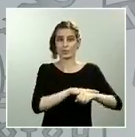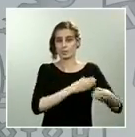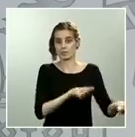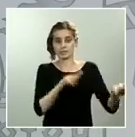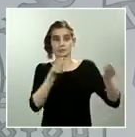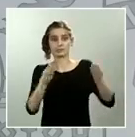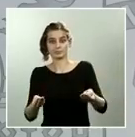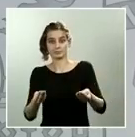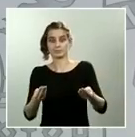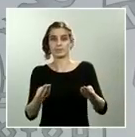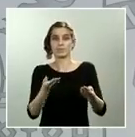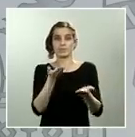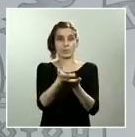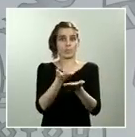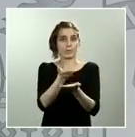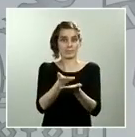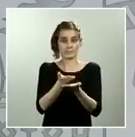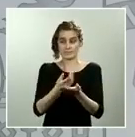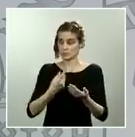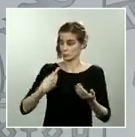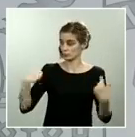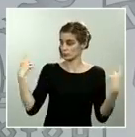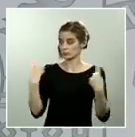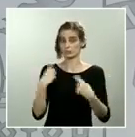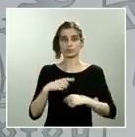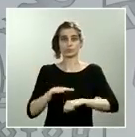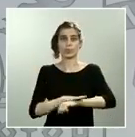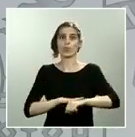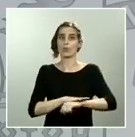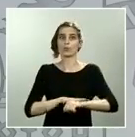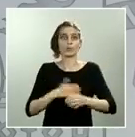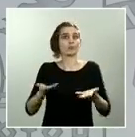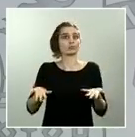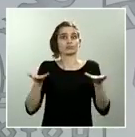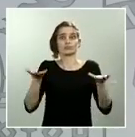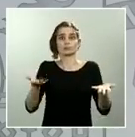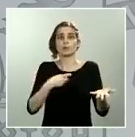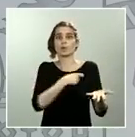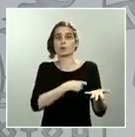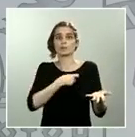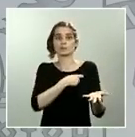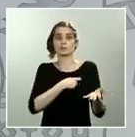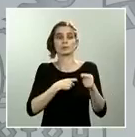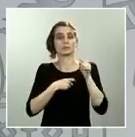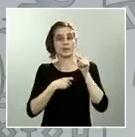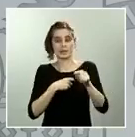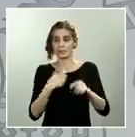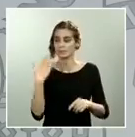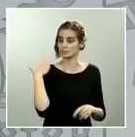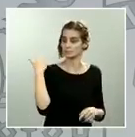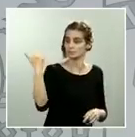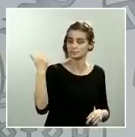gobierno estaremos a disposición de esa comisión para que seamos convocados, llamados de forma provisional, de forma permanente